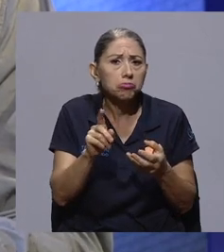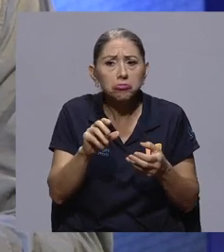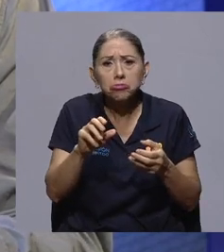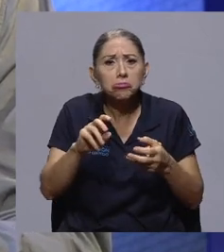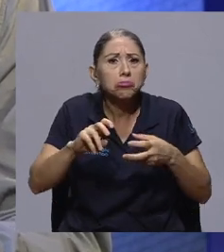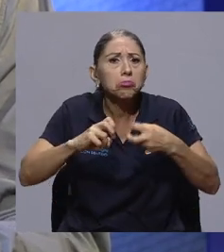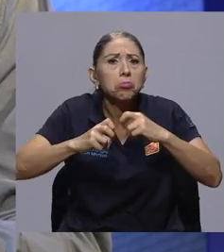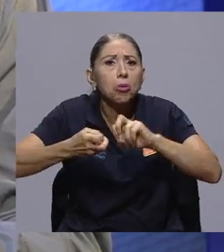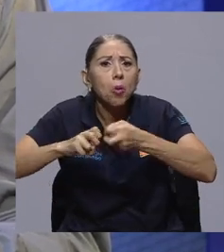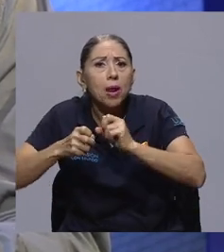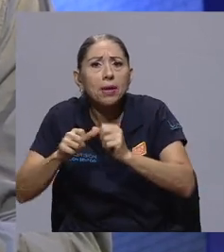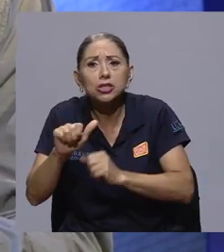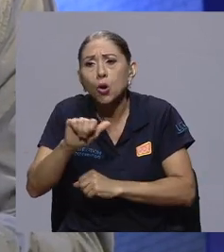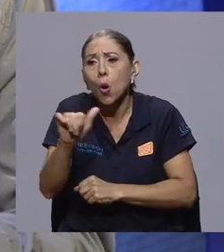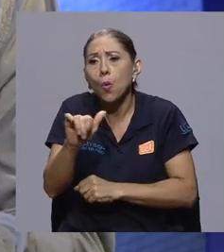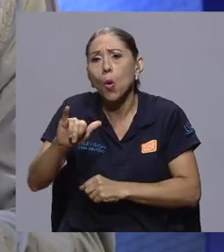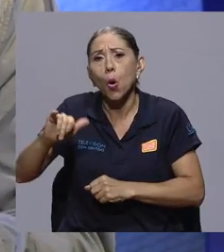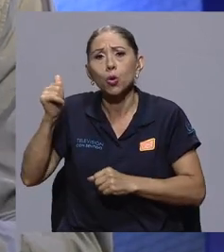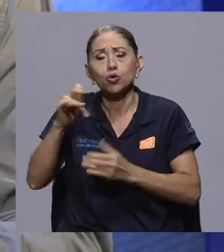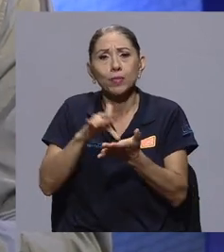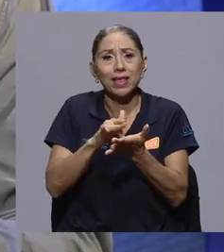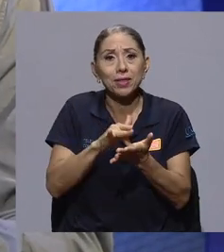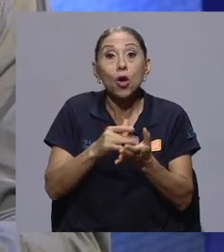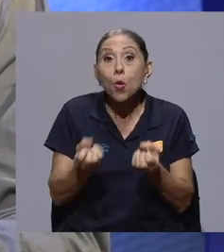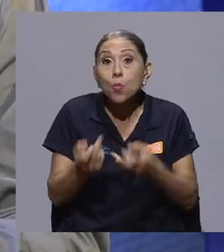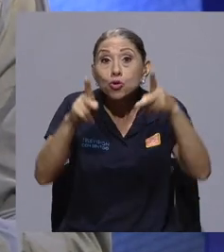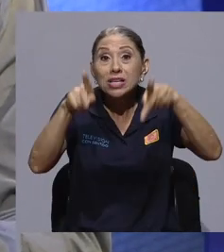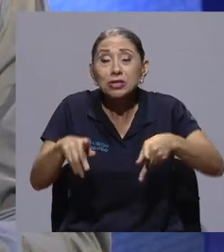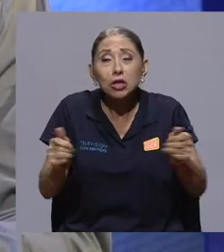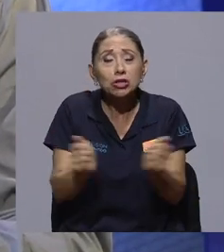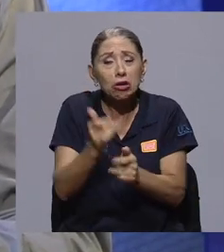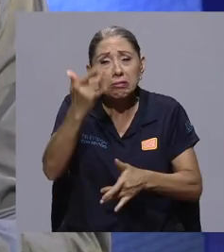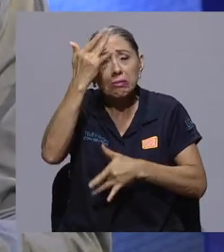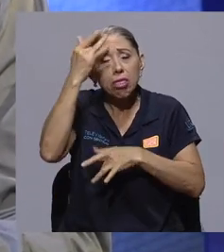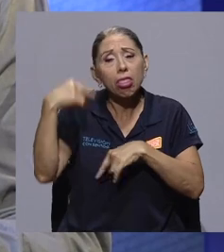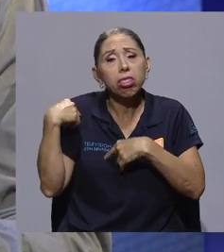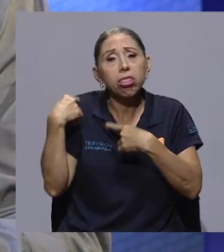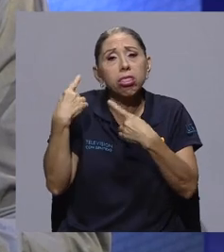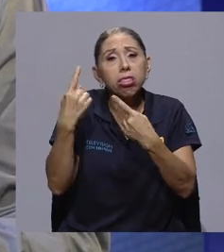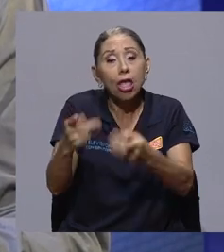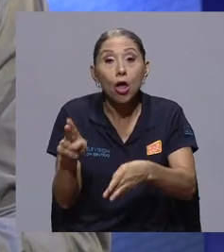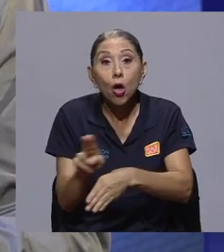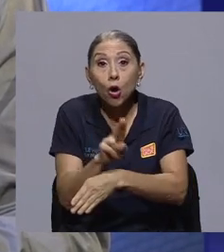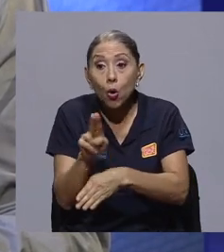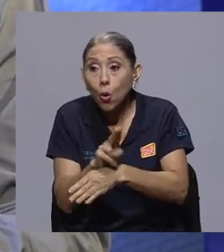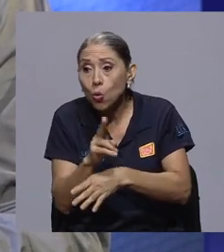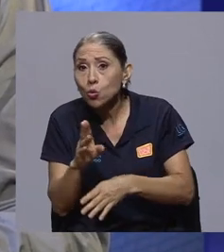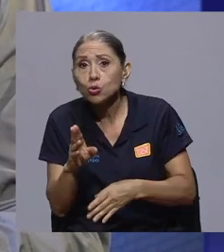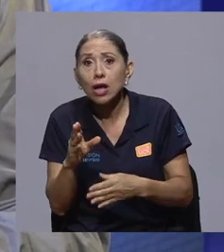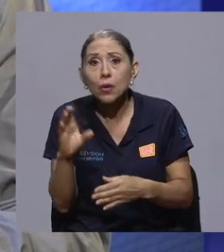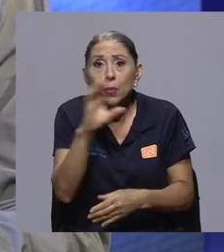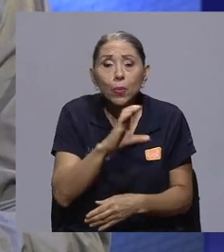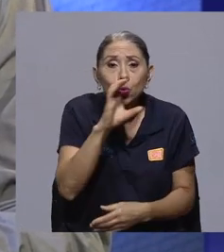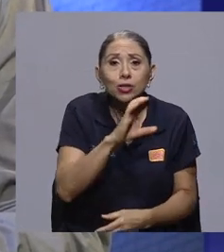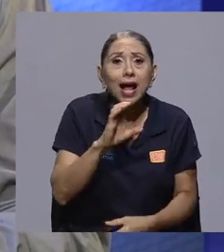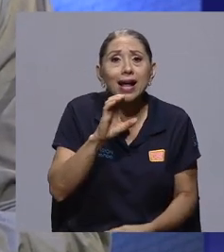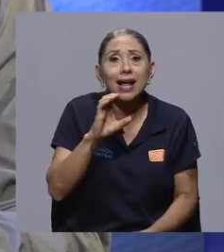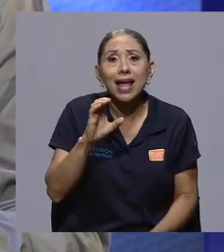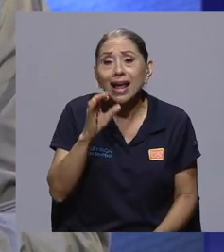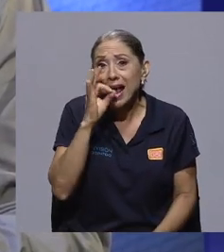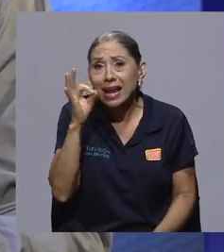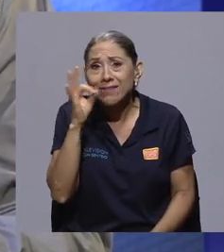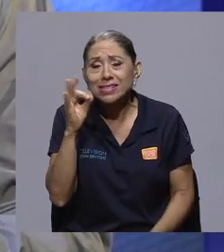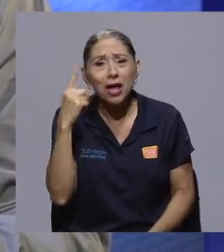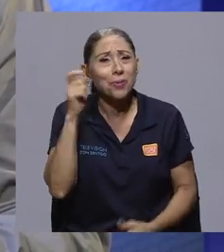muchos otros medicamentos. De hecho, muchas de las personas con padecimientos crónicos que llegan a buscar cannabis es porque ya no aguantan la cantidad de